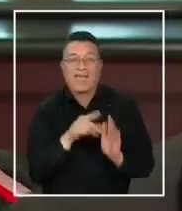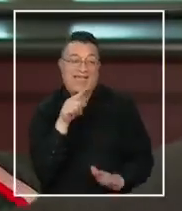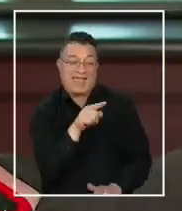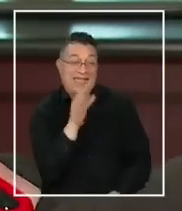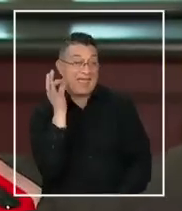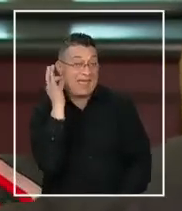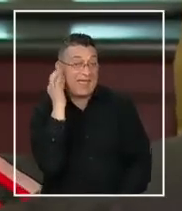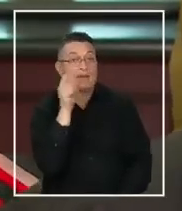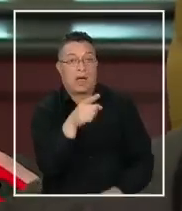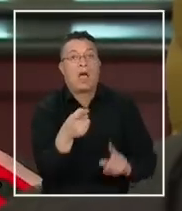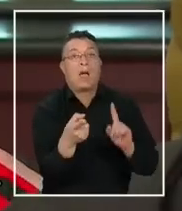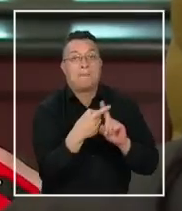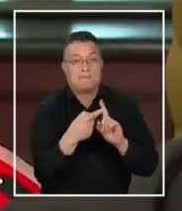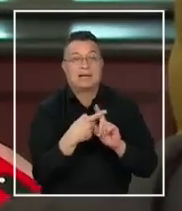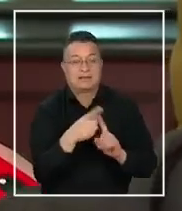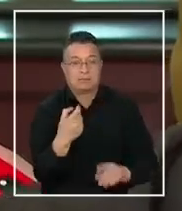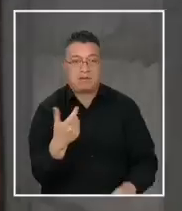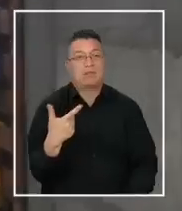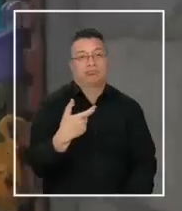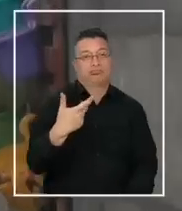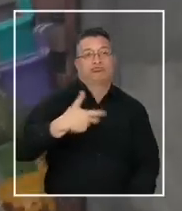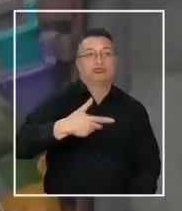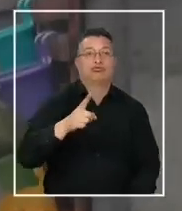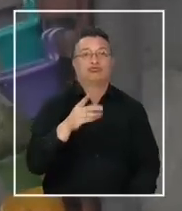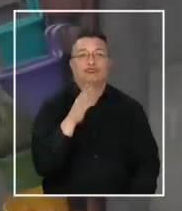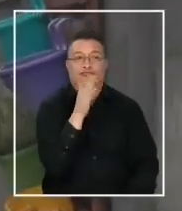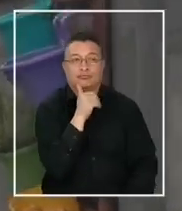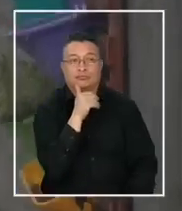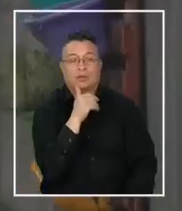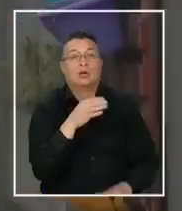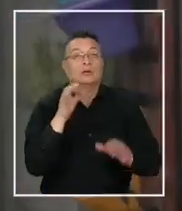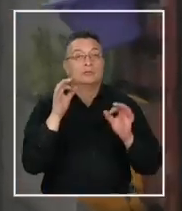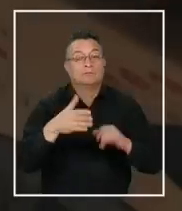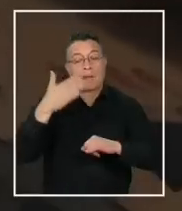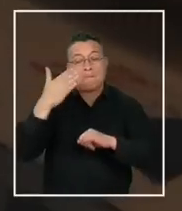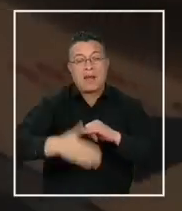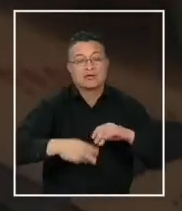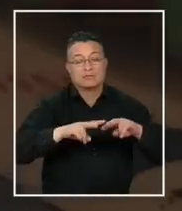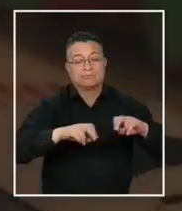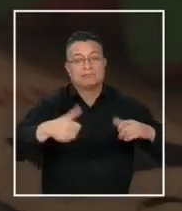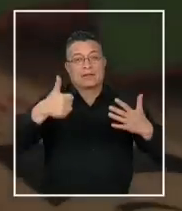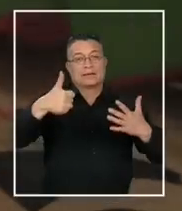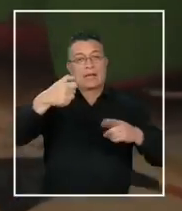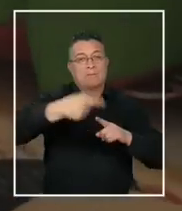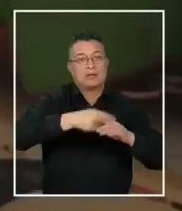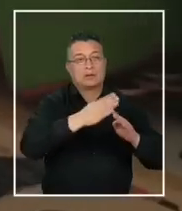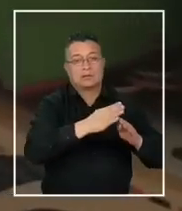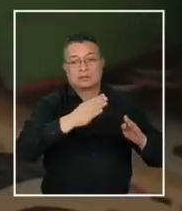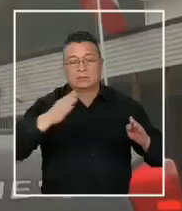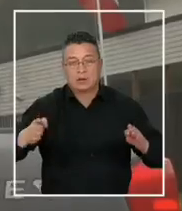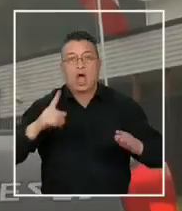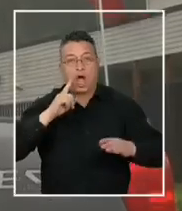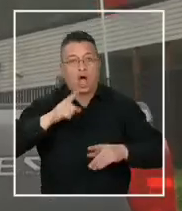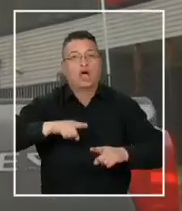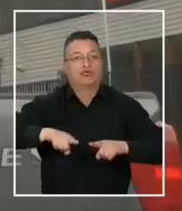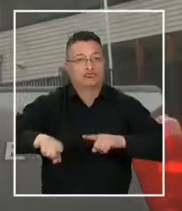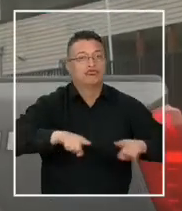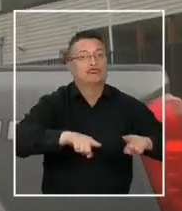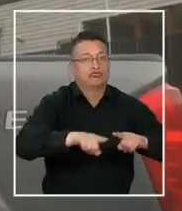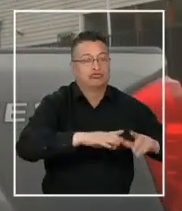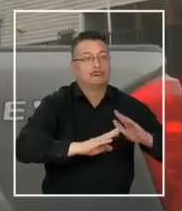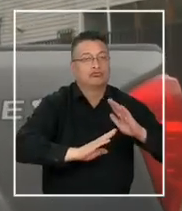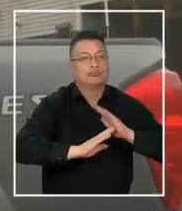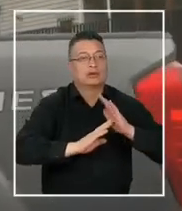participado en el delito de posesión de arma de fuego. La justicia fijó el plazo de investigación en seis meses. Aún habrían diligencias pendientes y